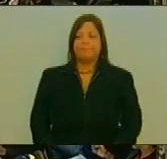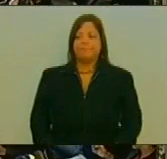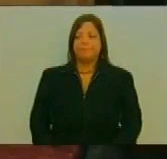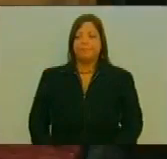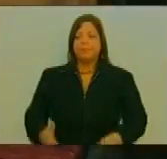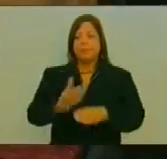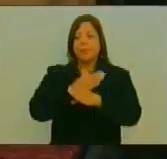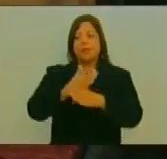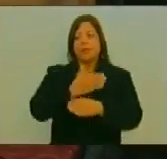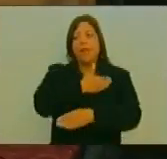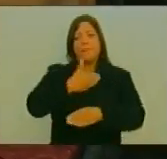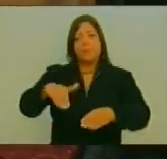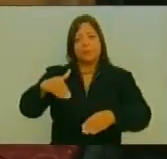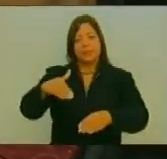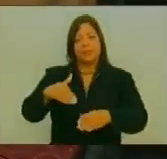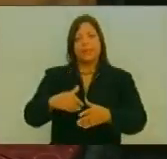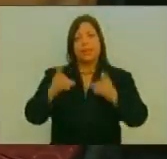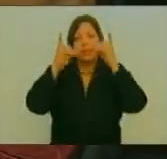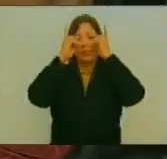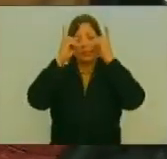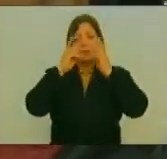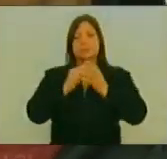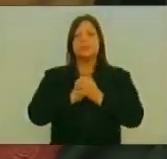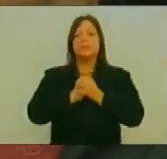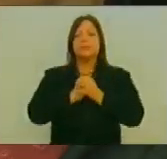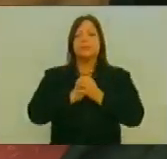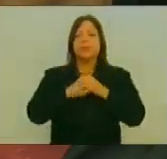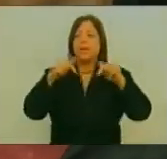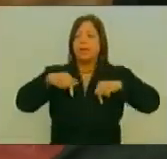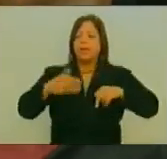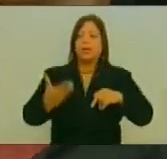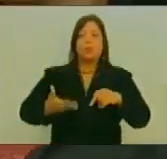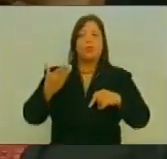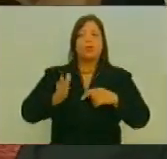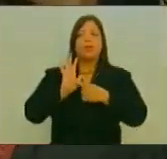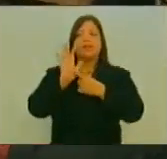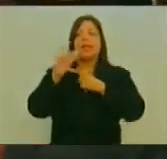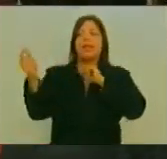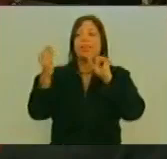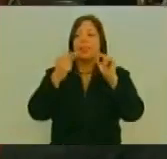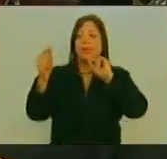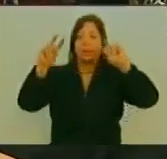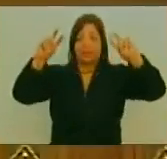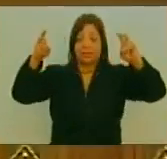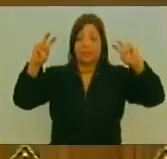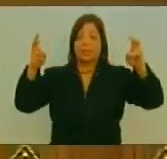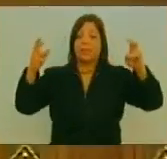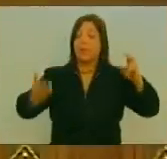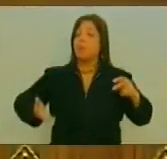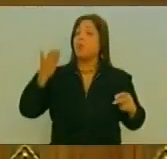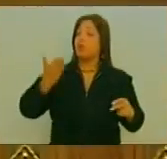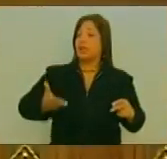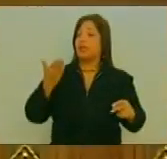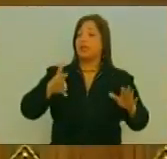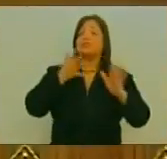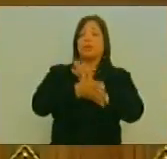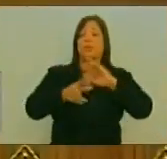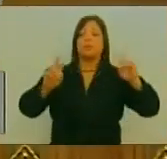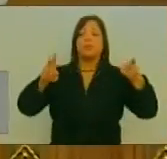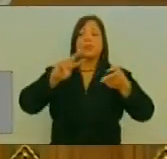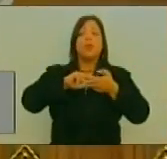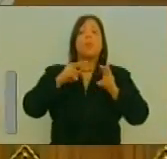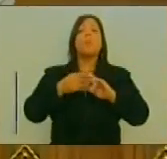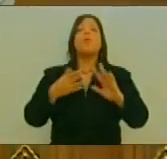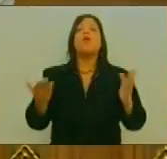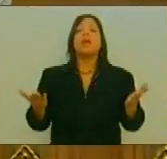Compatriota Presidenta Creo que es muy oportuno Haber traído Este debate acá Porque Definitivamente